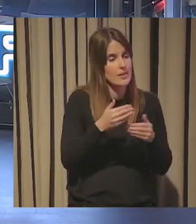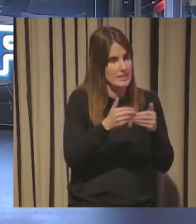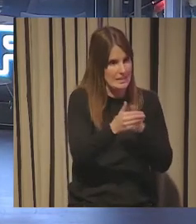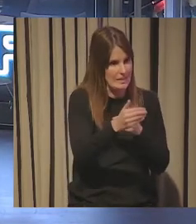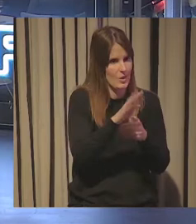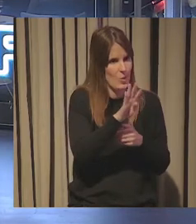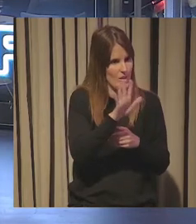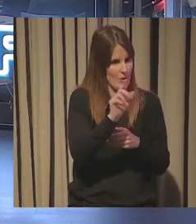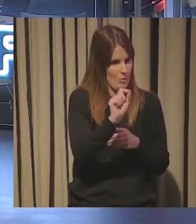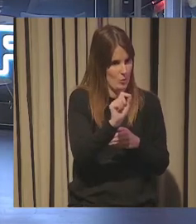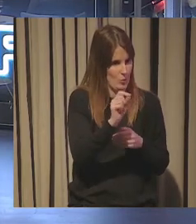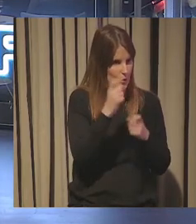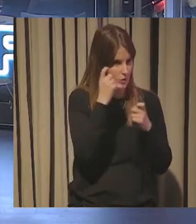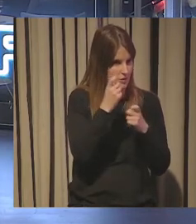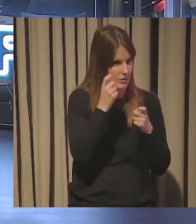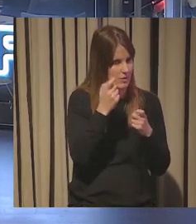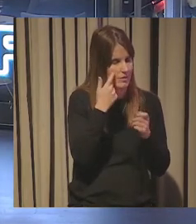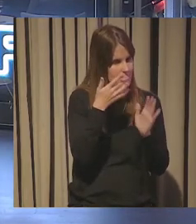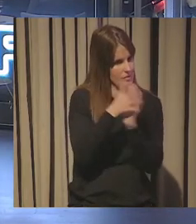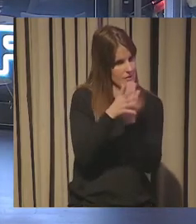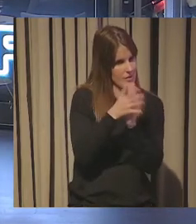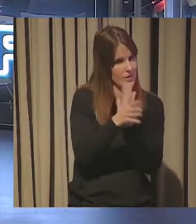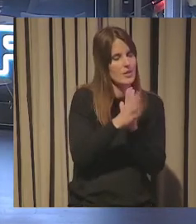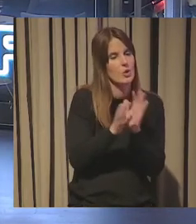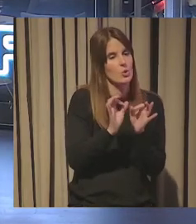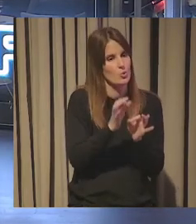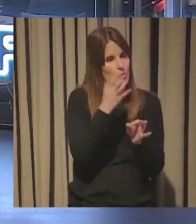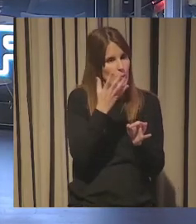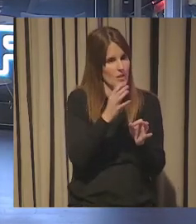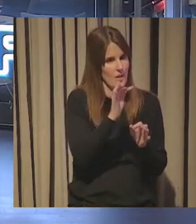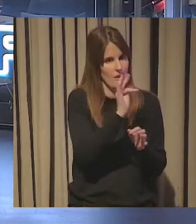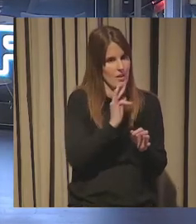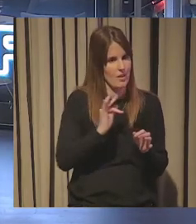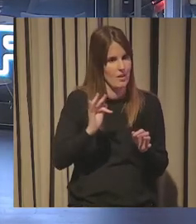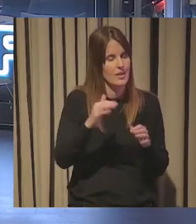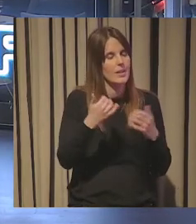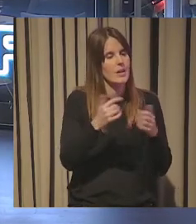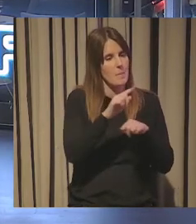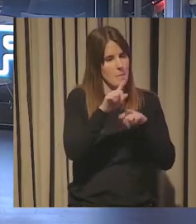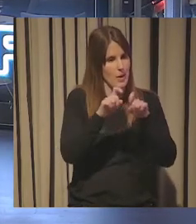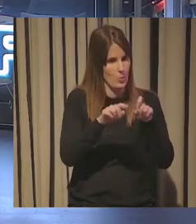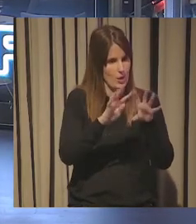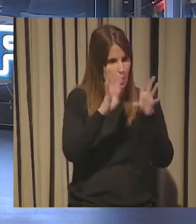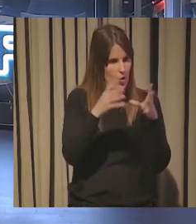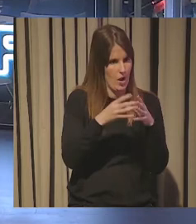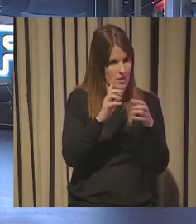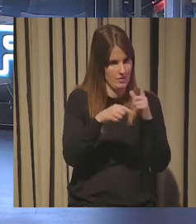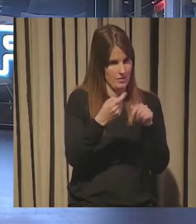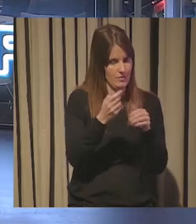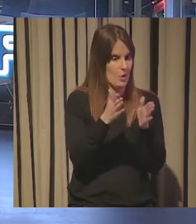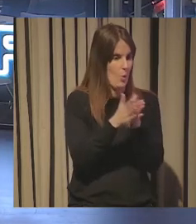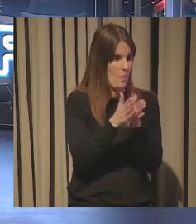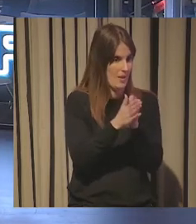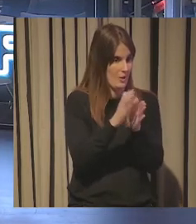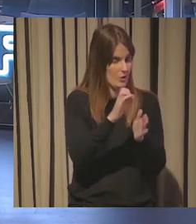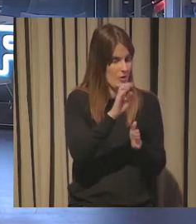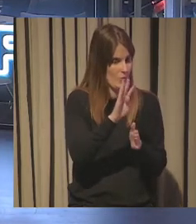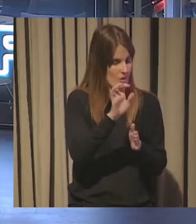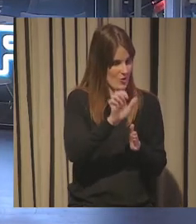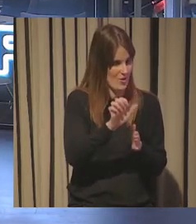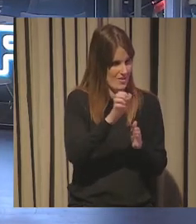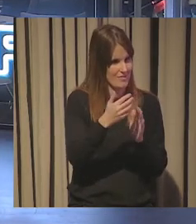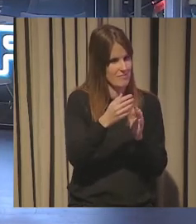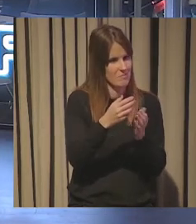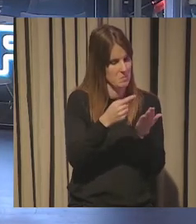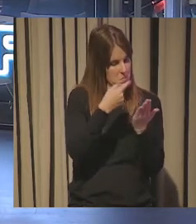45 minutos, también tendremos la suerte de tener las preguntas online que me pasarán mis compañeros del equipo de C4E, tendremos